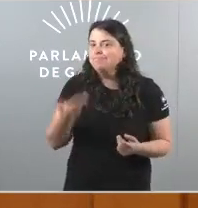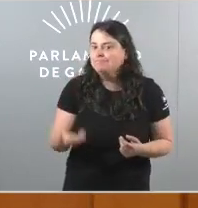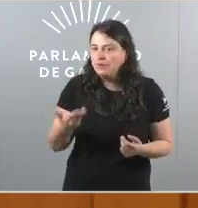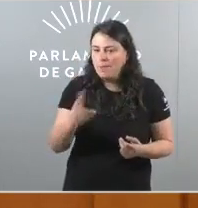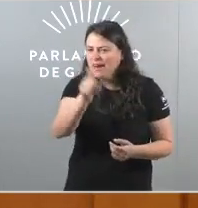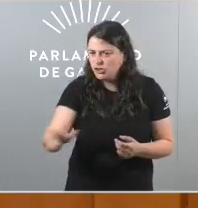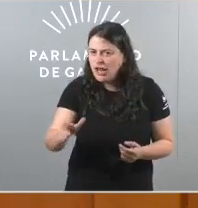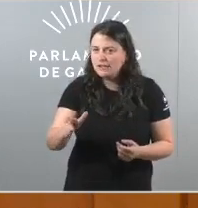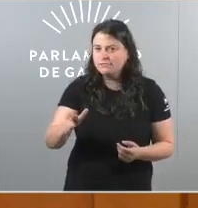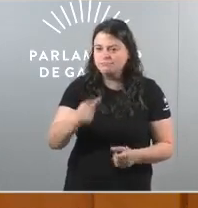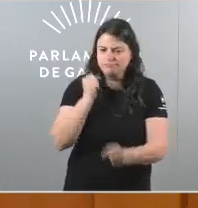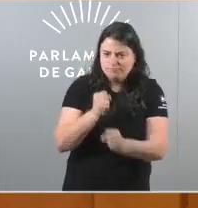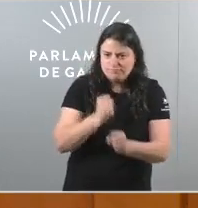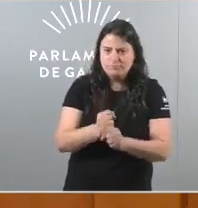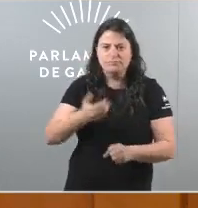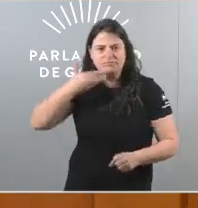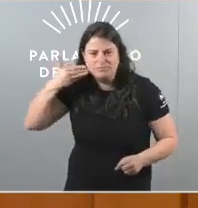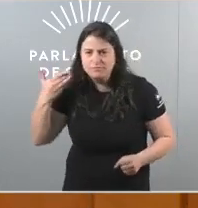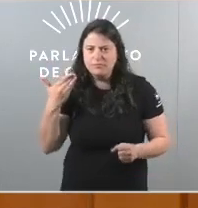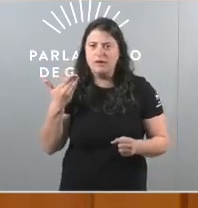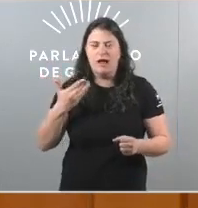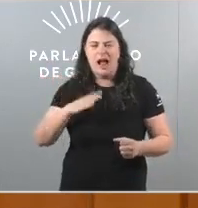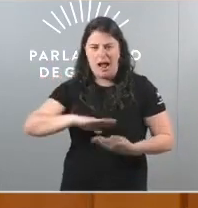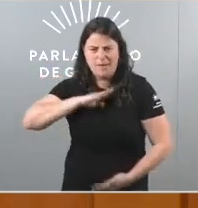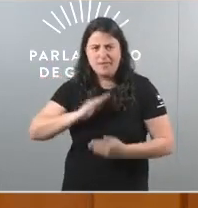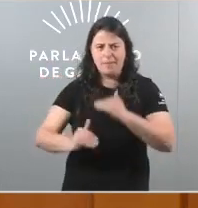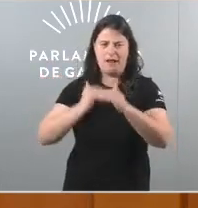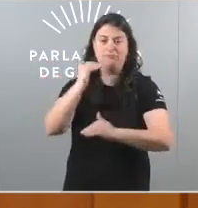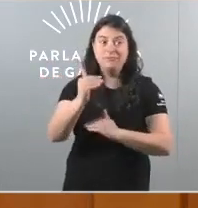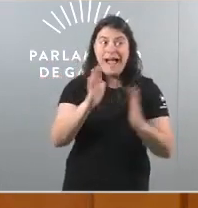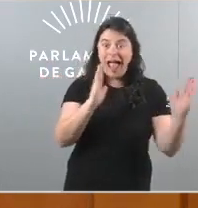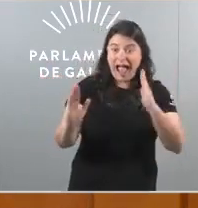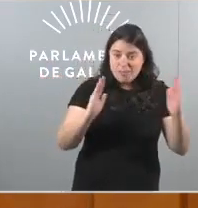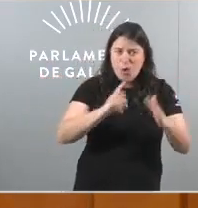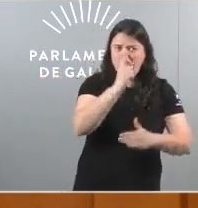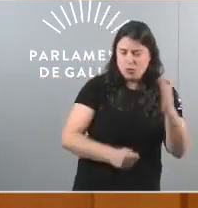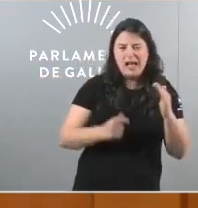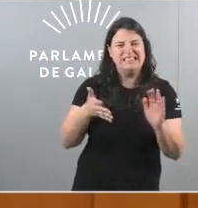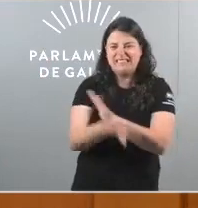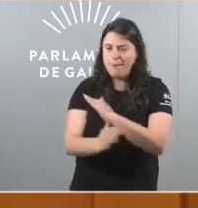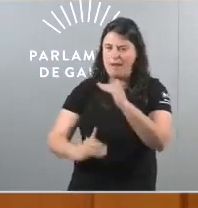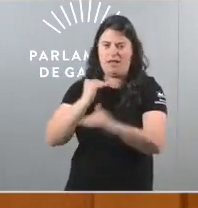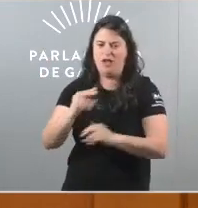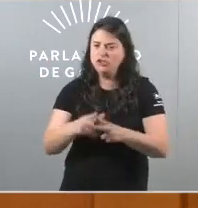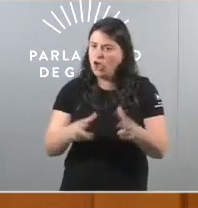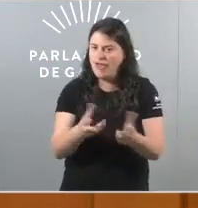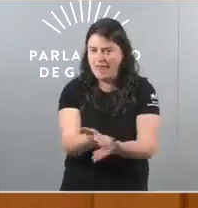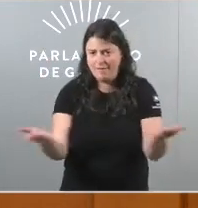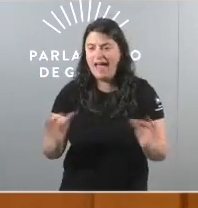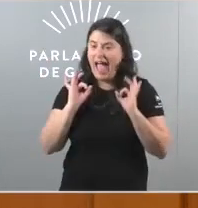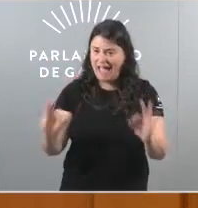traballadora, honesta, con capacidade para sair adiante nos momentos máis duros. Quero decirvos